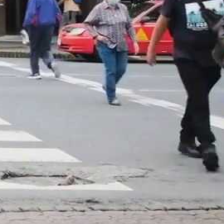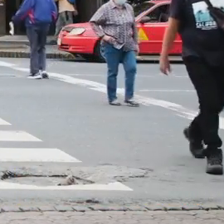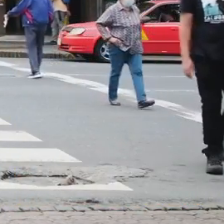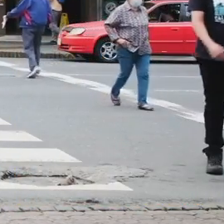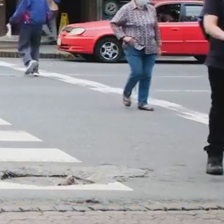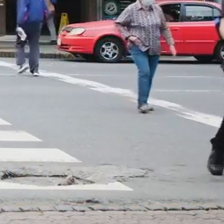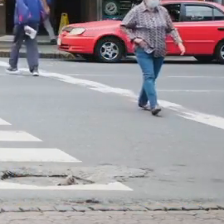Gracias. Gracias.